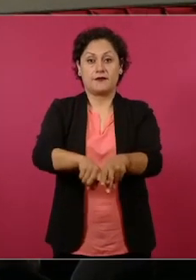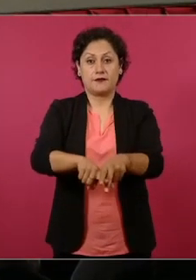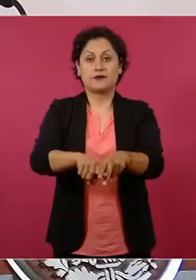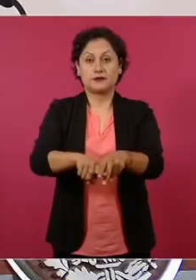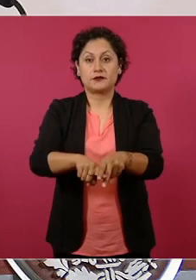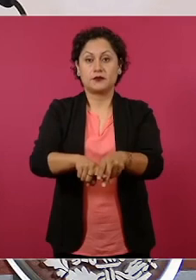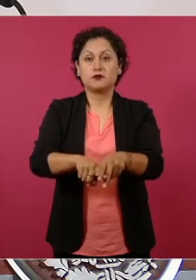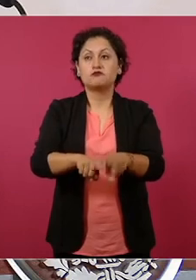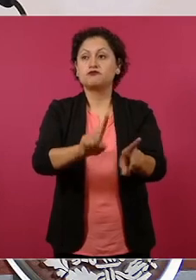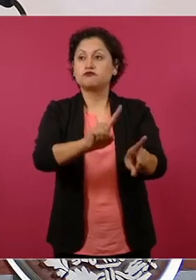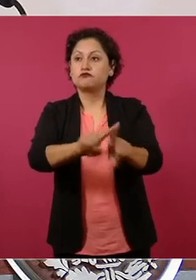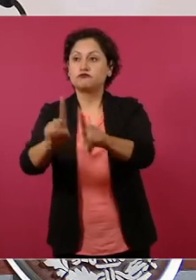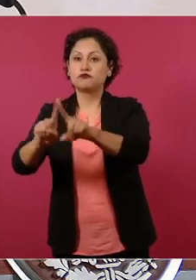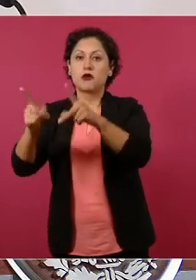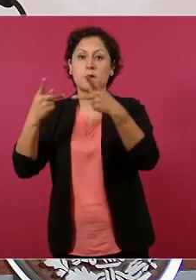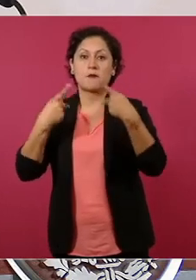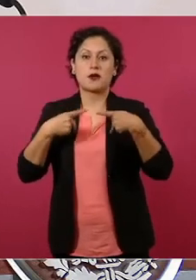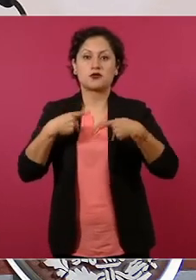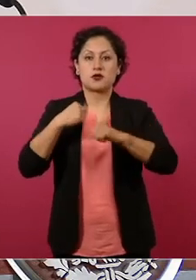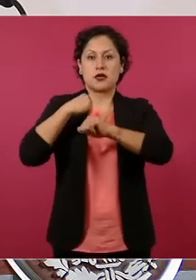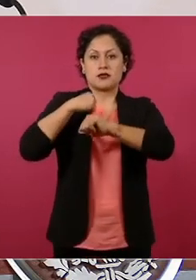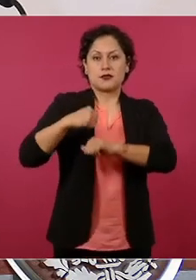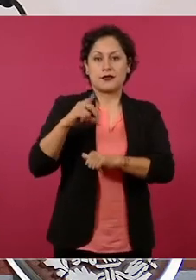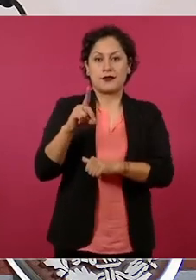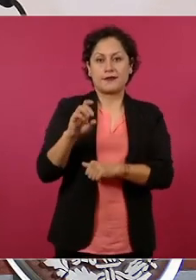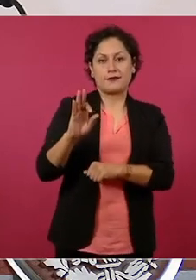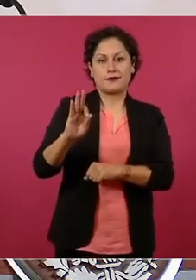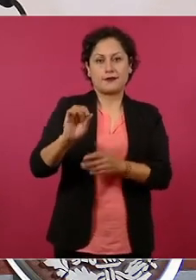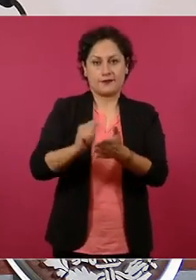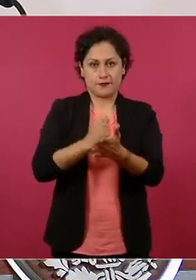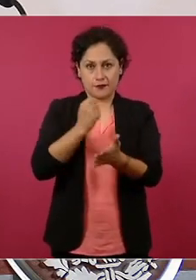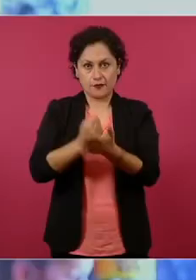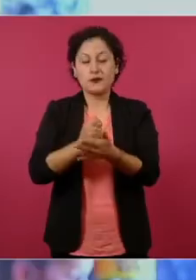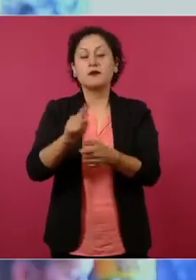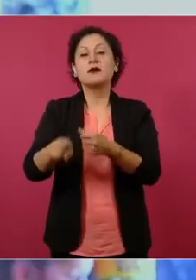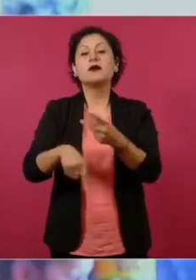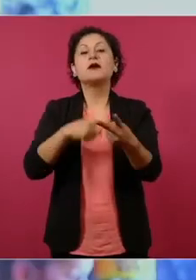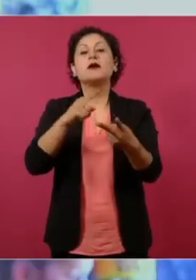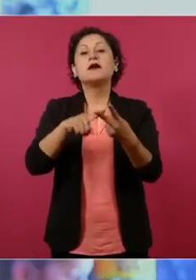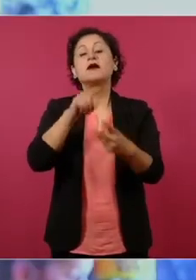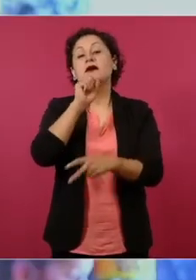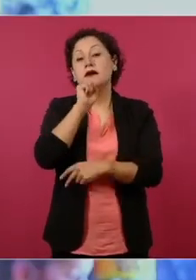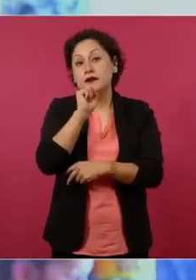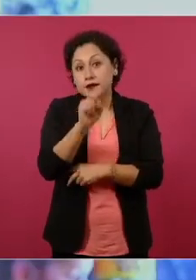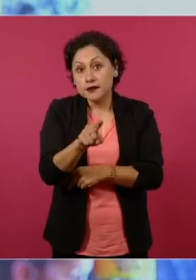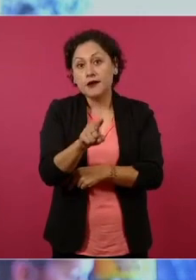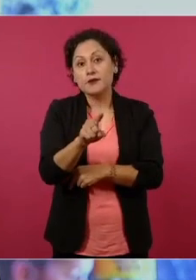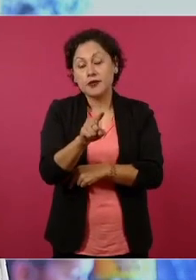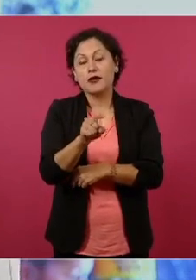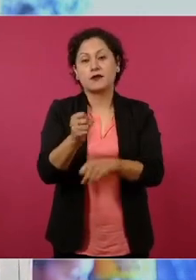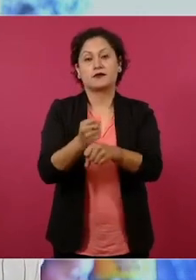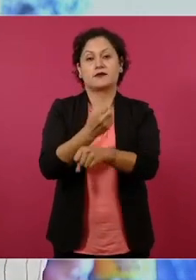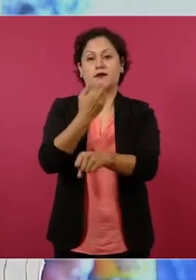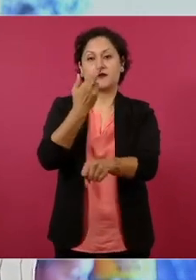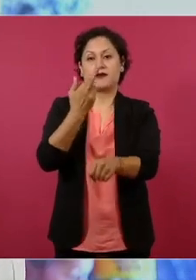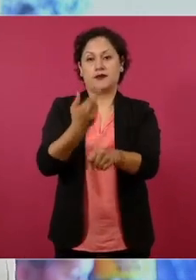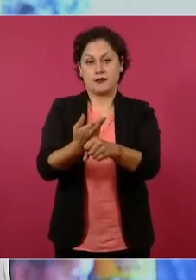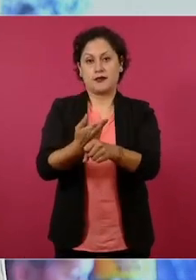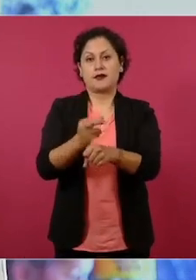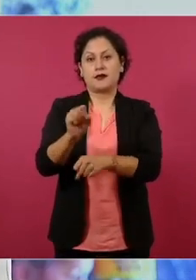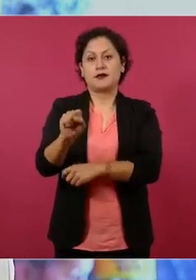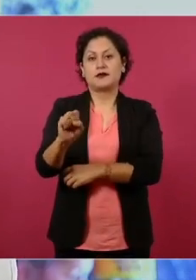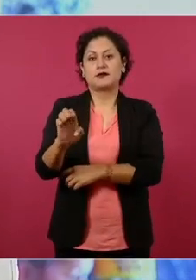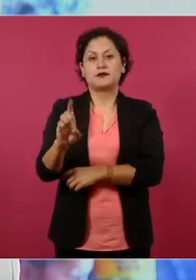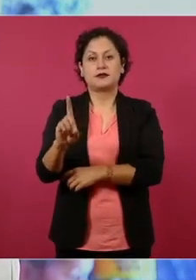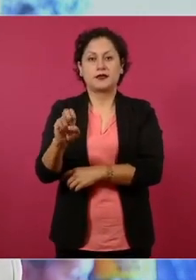personal del DIF de Tamaulipas y también, como siempre, nos acompañó la Secretaría de la Defensa Nacional